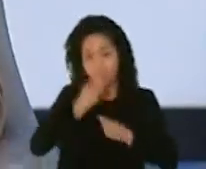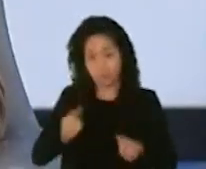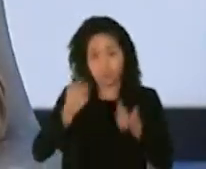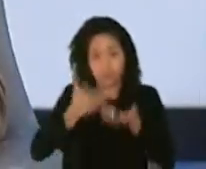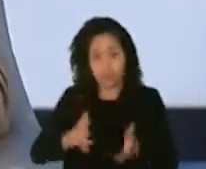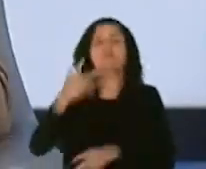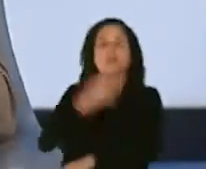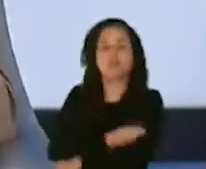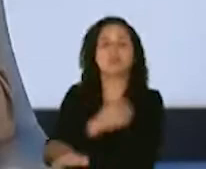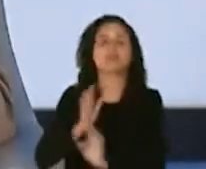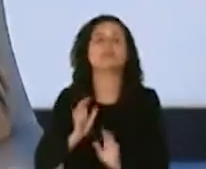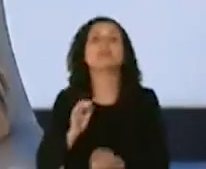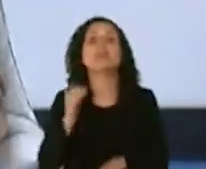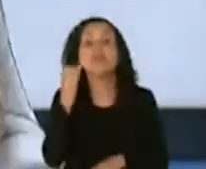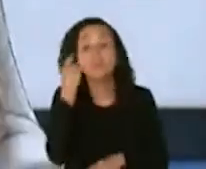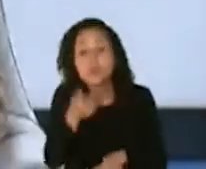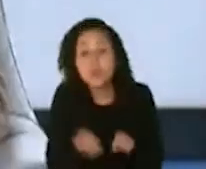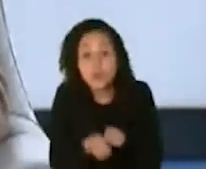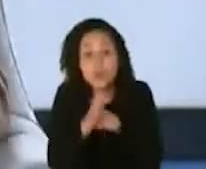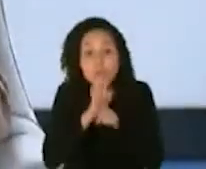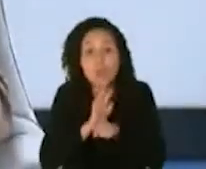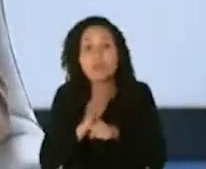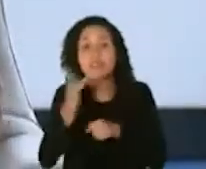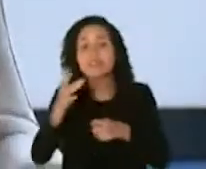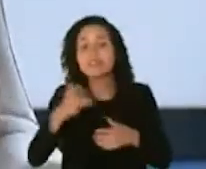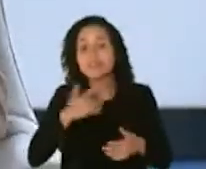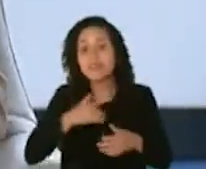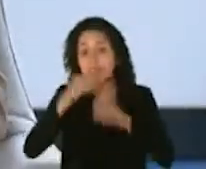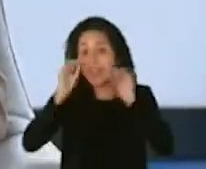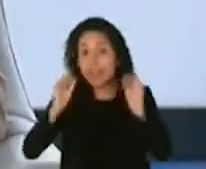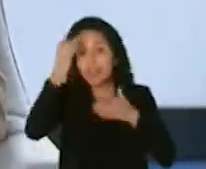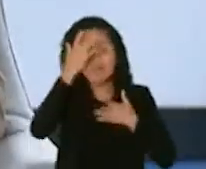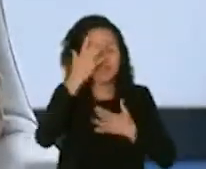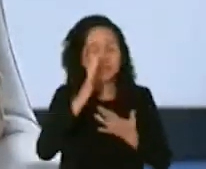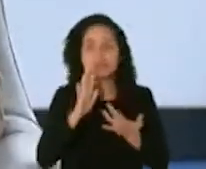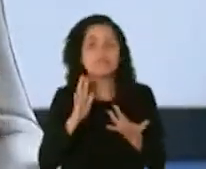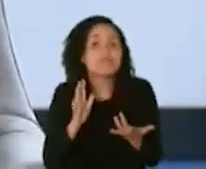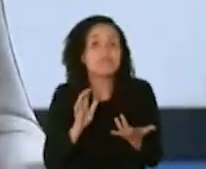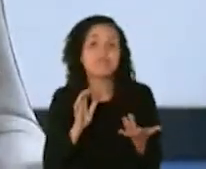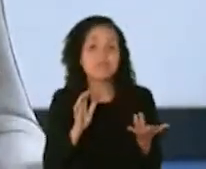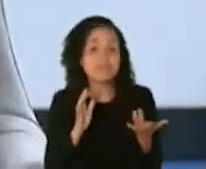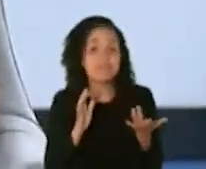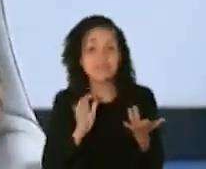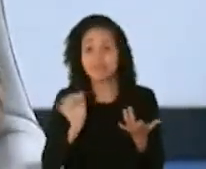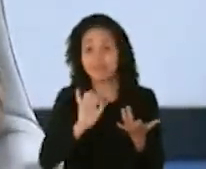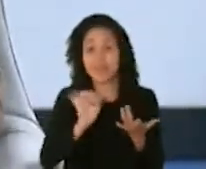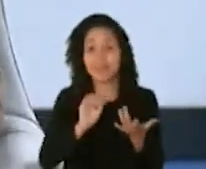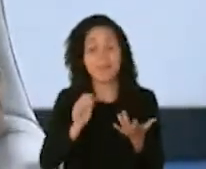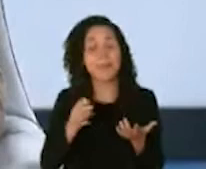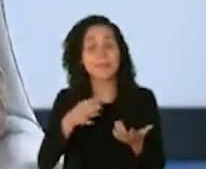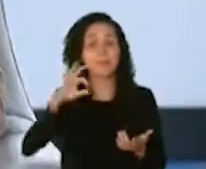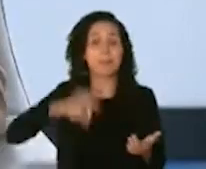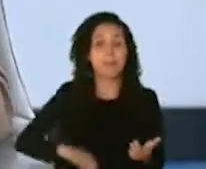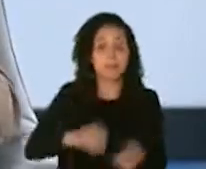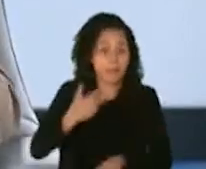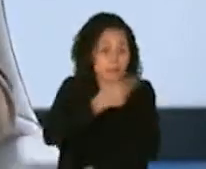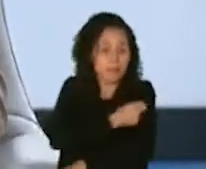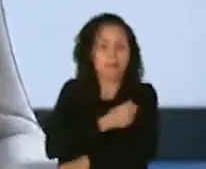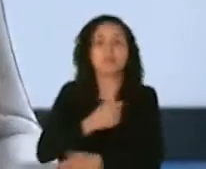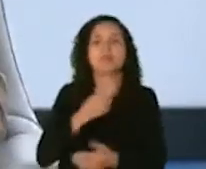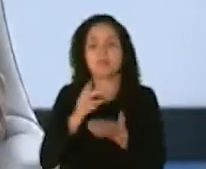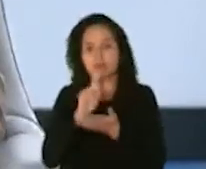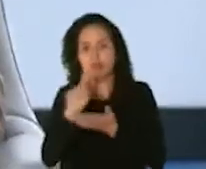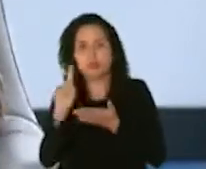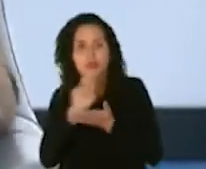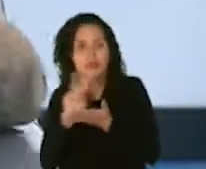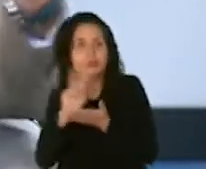vacunarte y si tuviese COVID asintomático no está de más que se ponga la vacuna porque en dos semanas ya empieza a haber cierto tipo de nivel de protección que